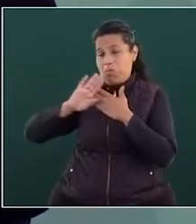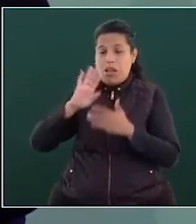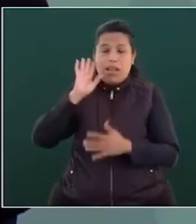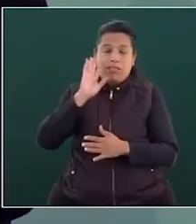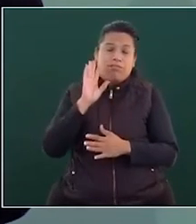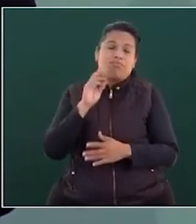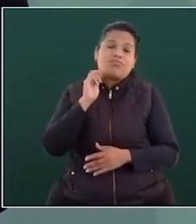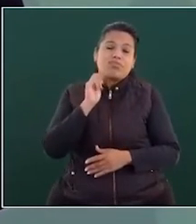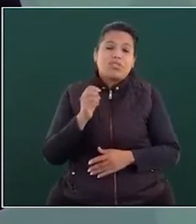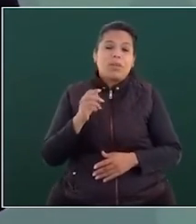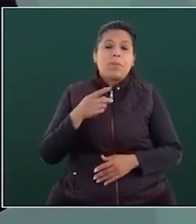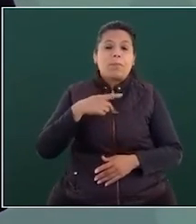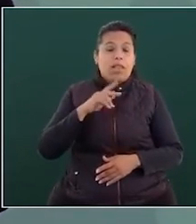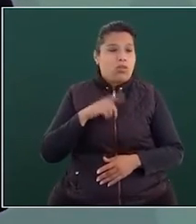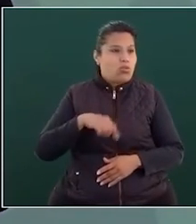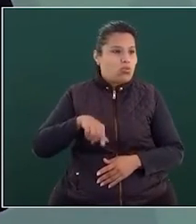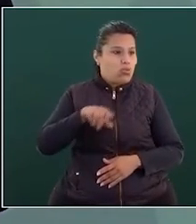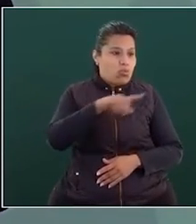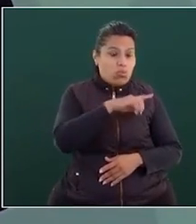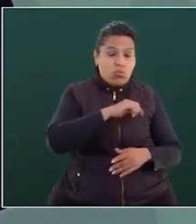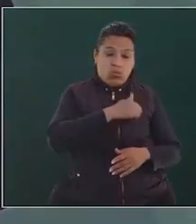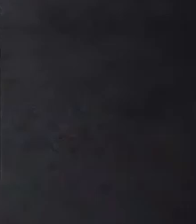Pero la gente está contenta.